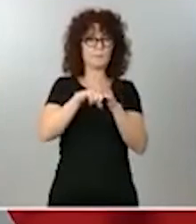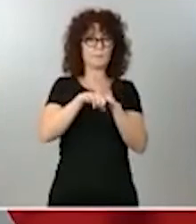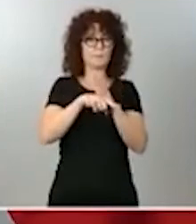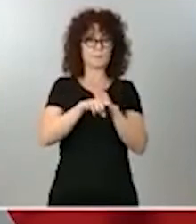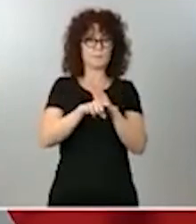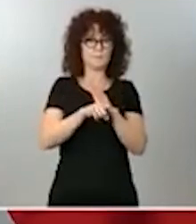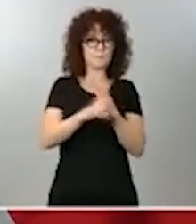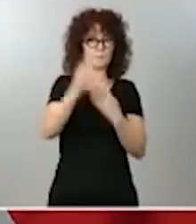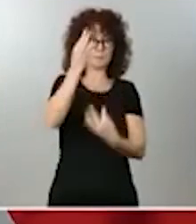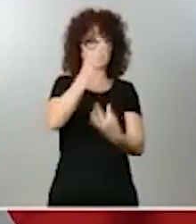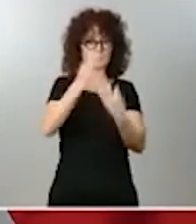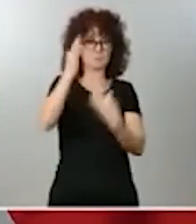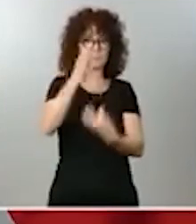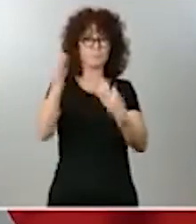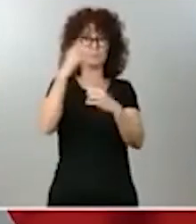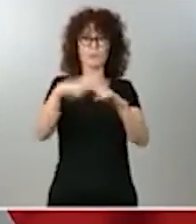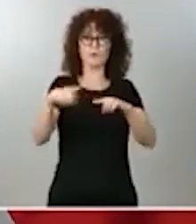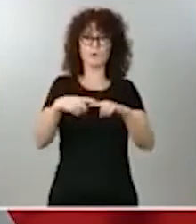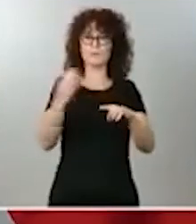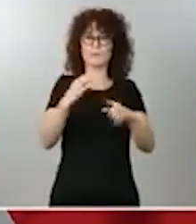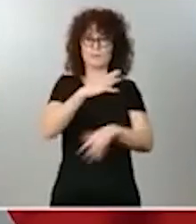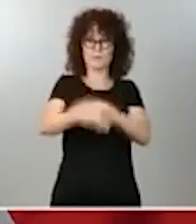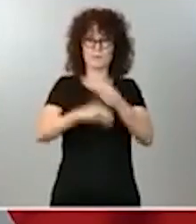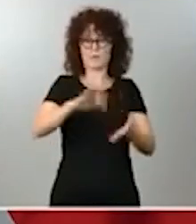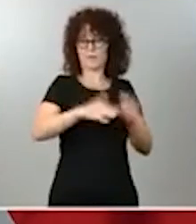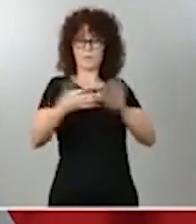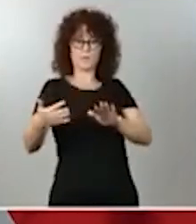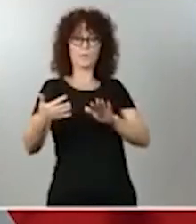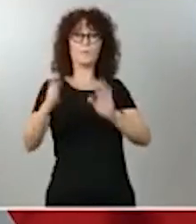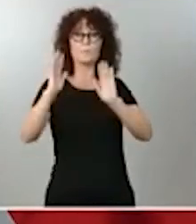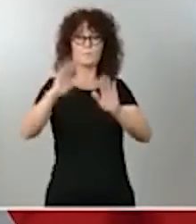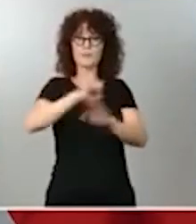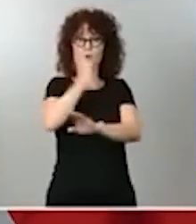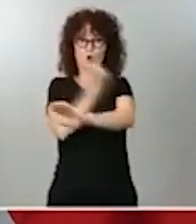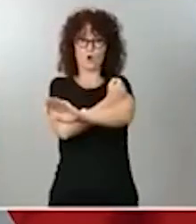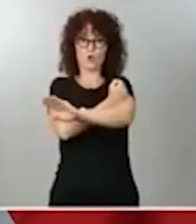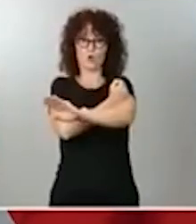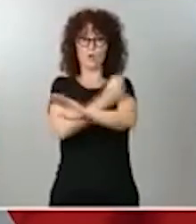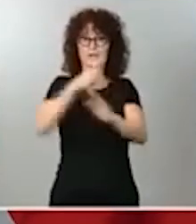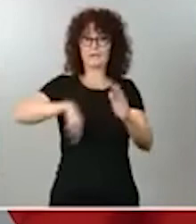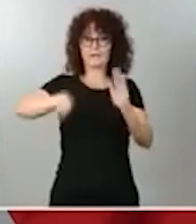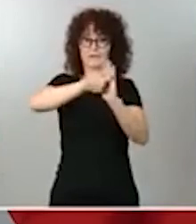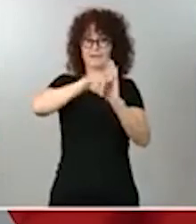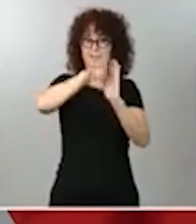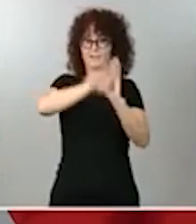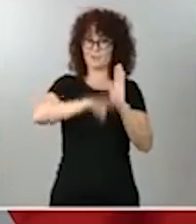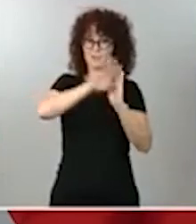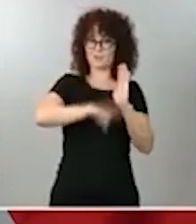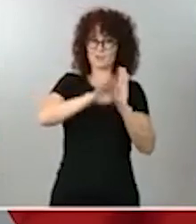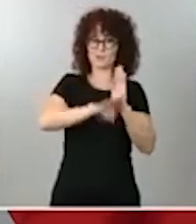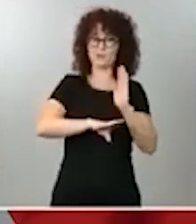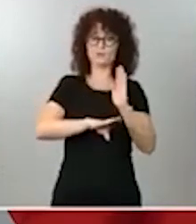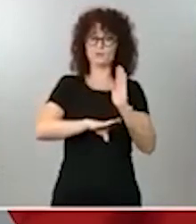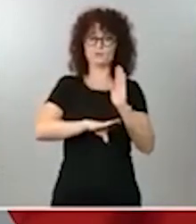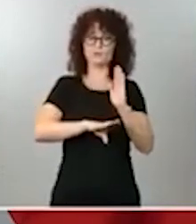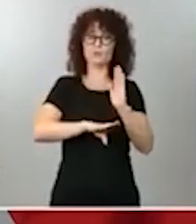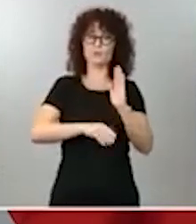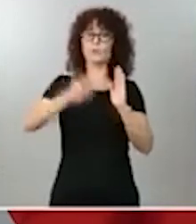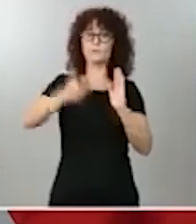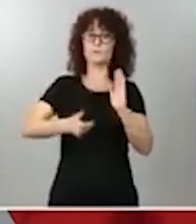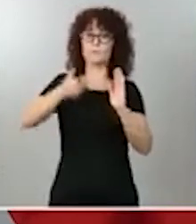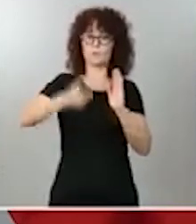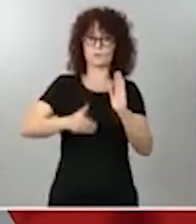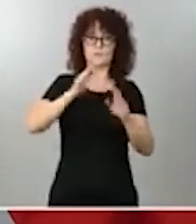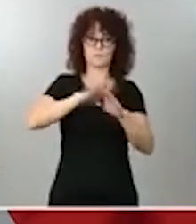hacer y piensen que estos registros tienen un valor per se para evidenciar la desigualdad, pero tienen un valor docente también,